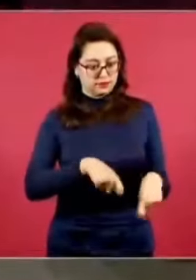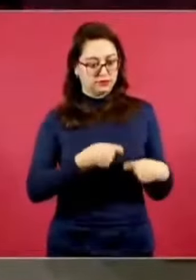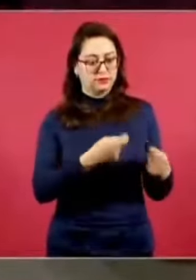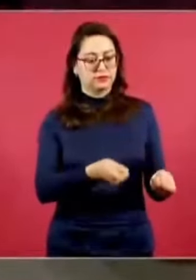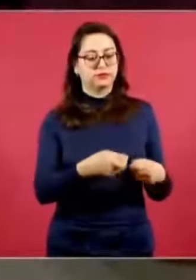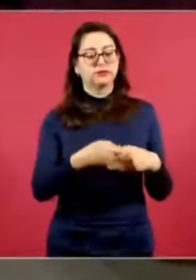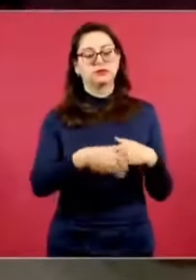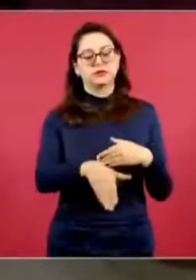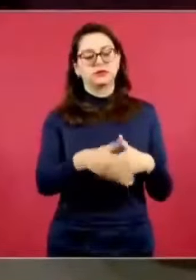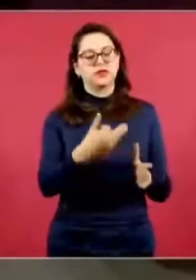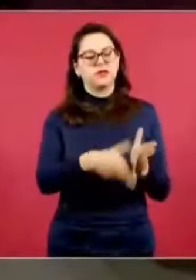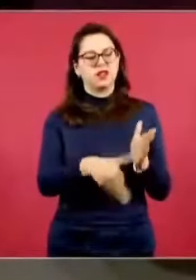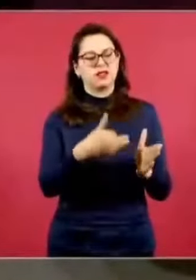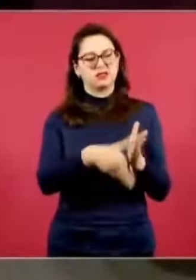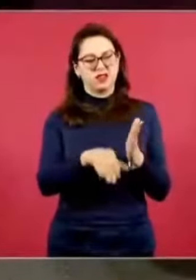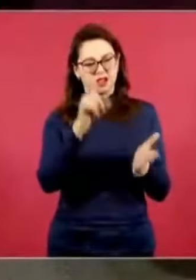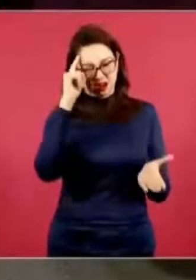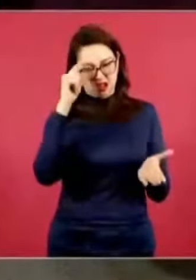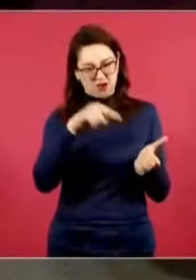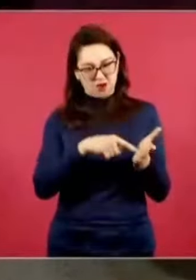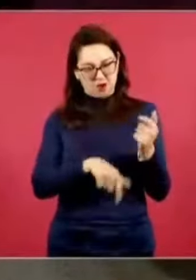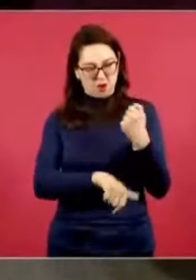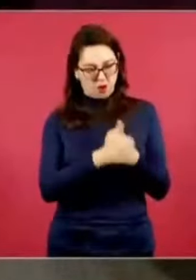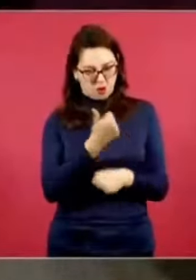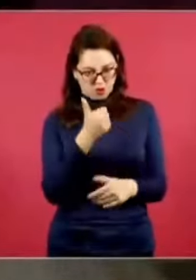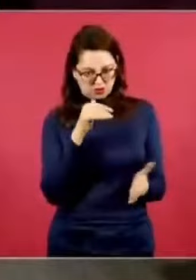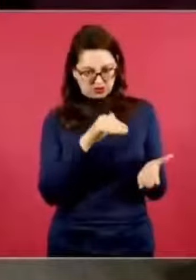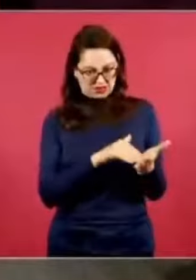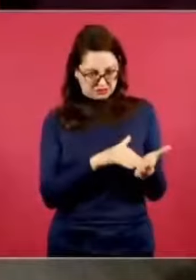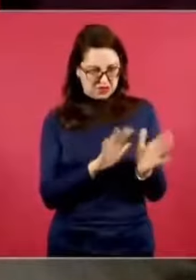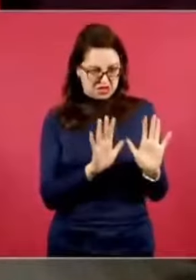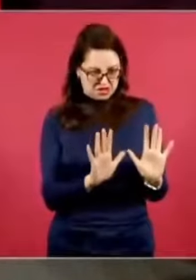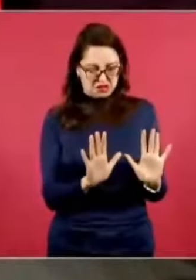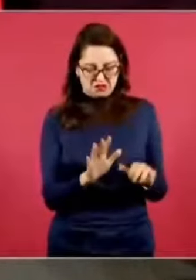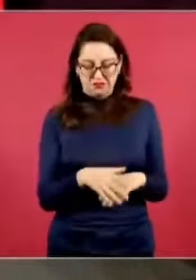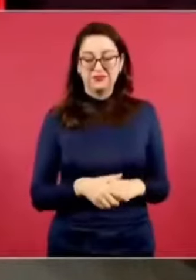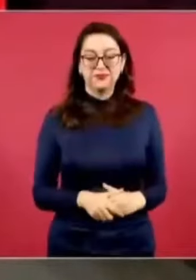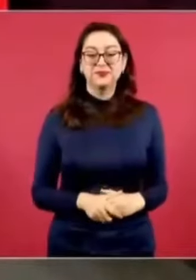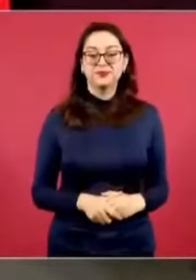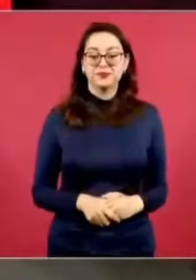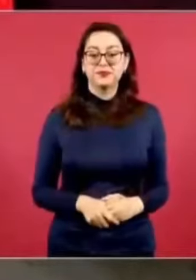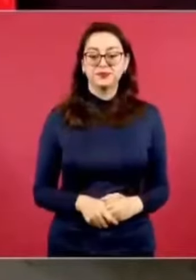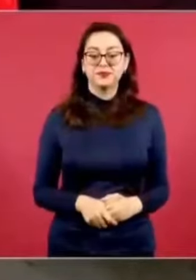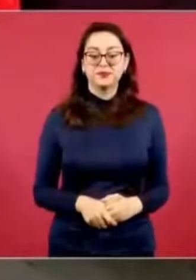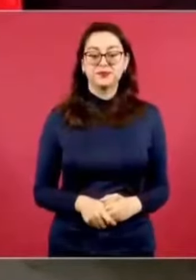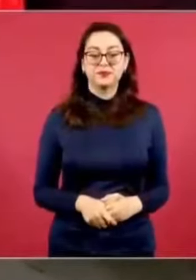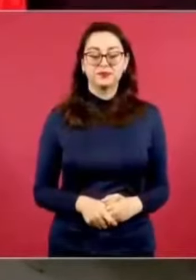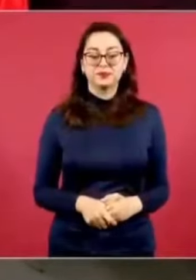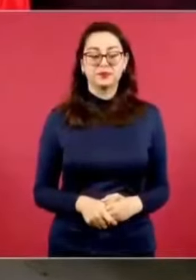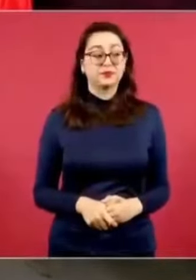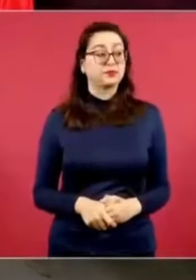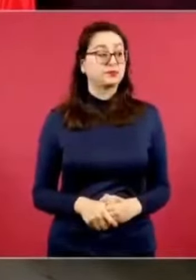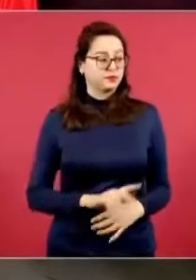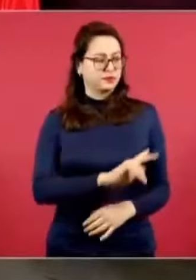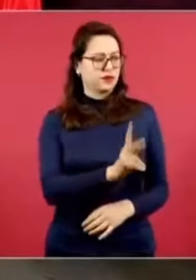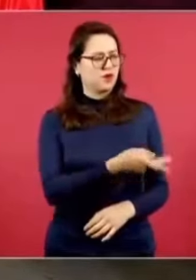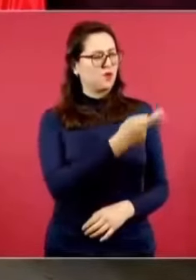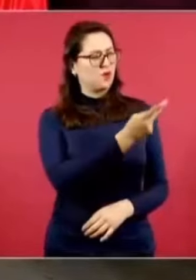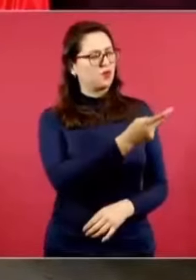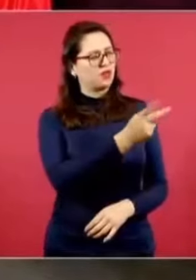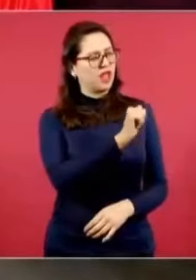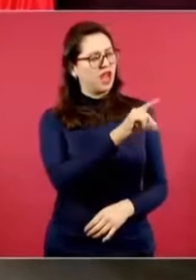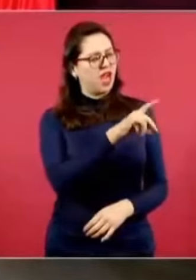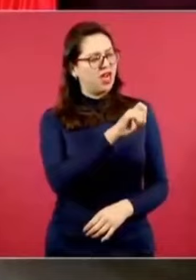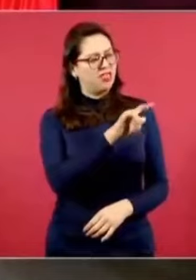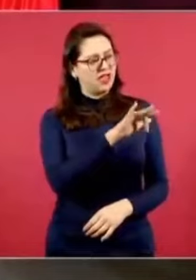faltan estas 11 mil, ¿verdad?, están pendientes. Adelfo Regino también tiene la